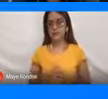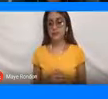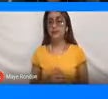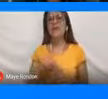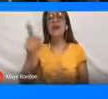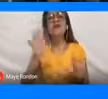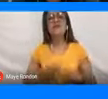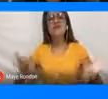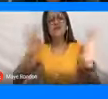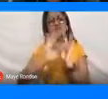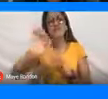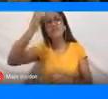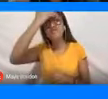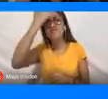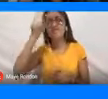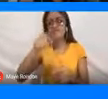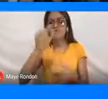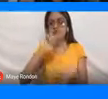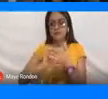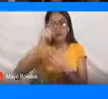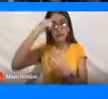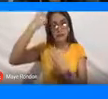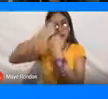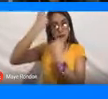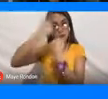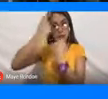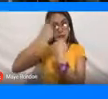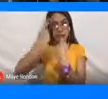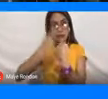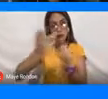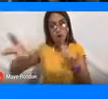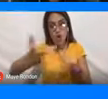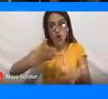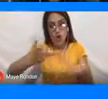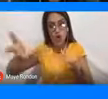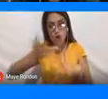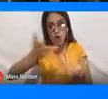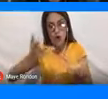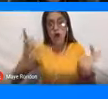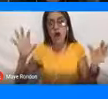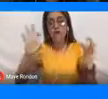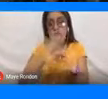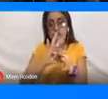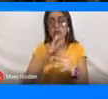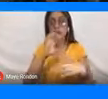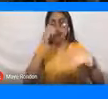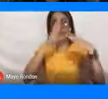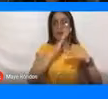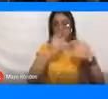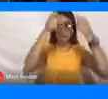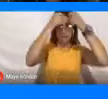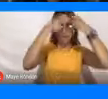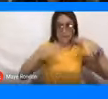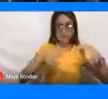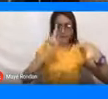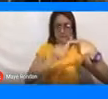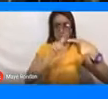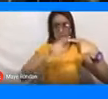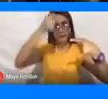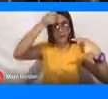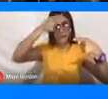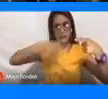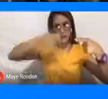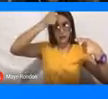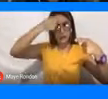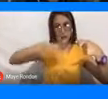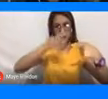los actores que identificamos dentro de ese principio de corresponsabilidad, tenemos al Estado, que en este caso, o